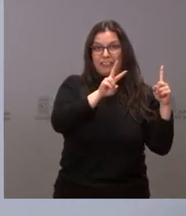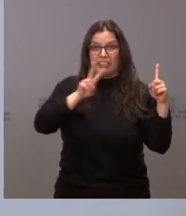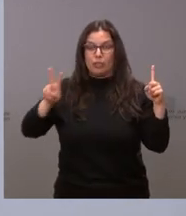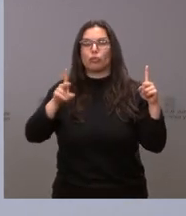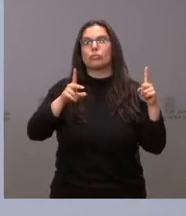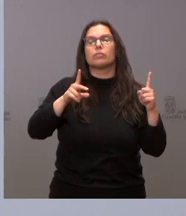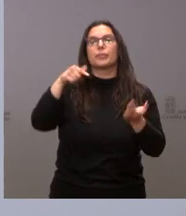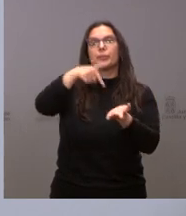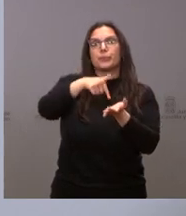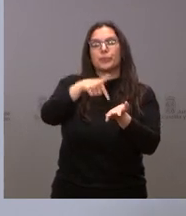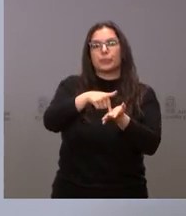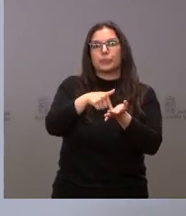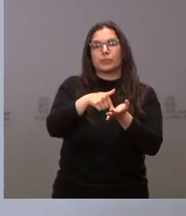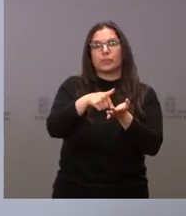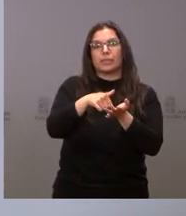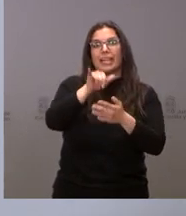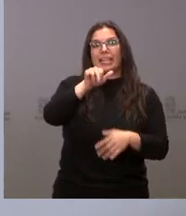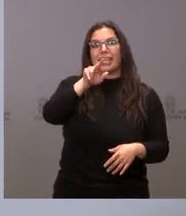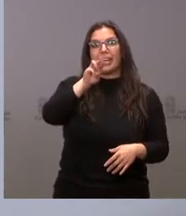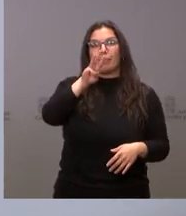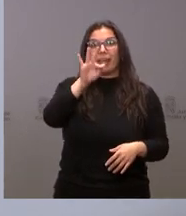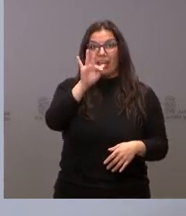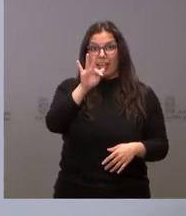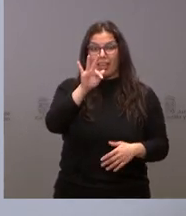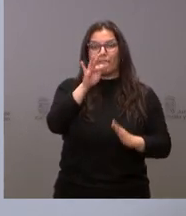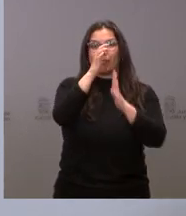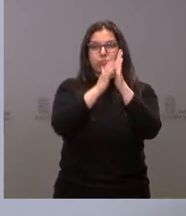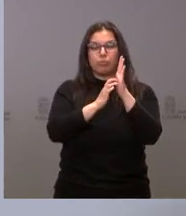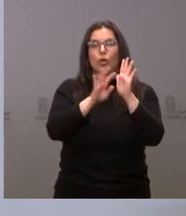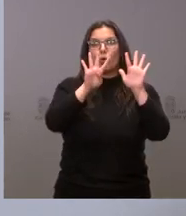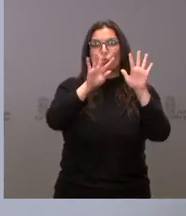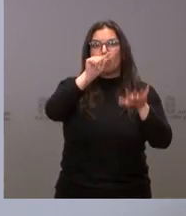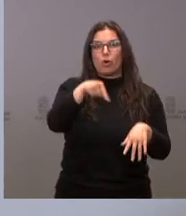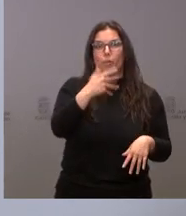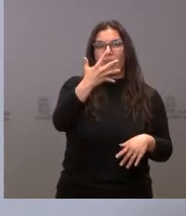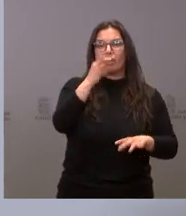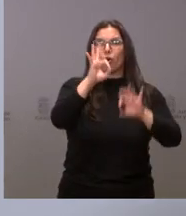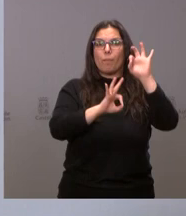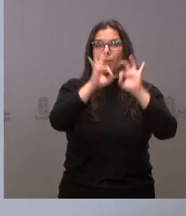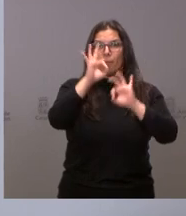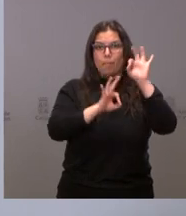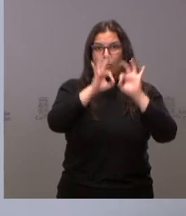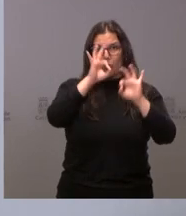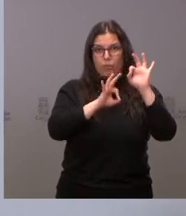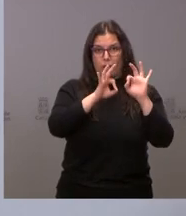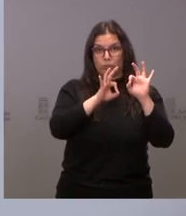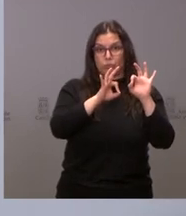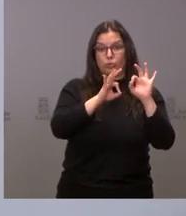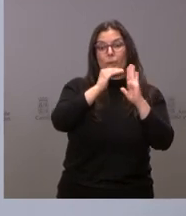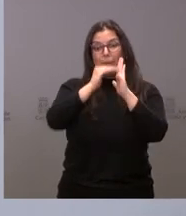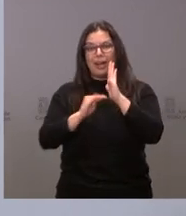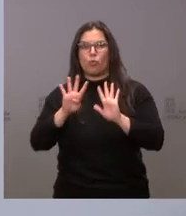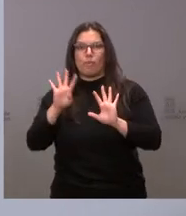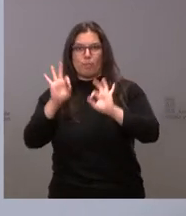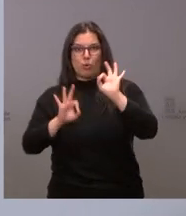reducción del tipo mínimo del IRPF del 9,5%, lo vamos a bajar al 9%,